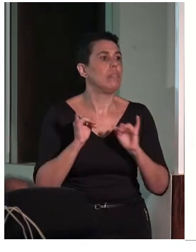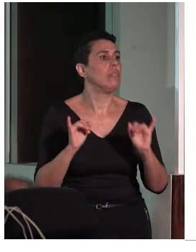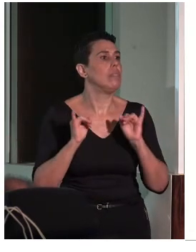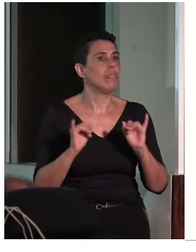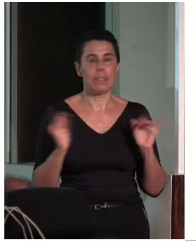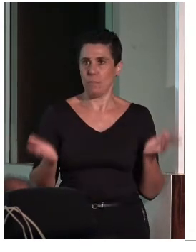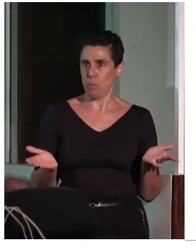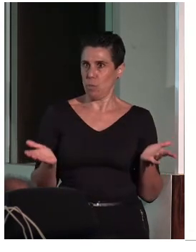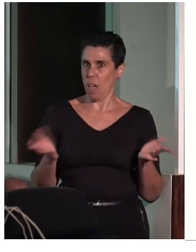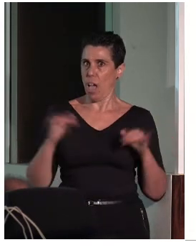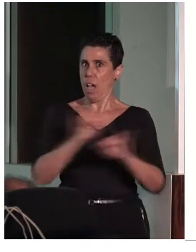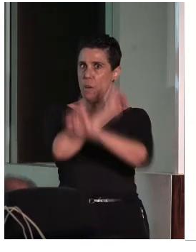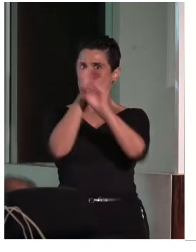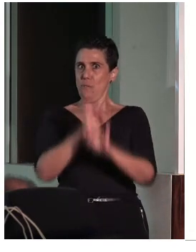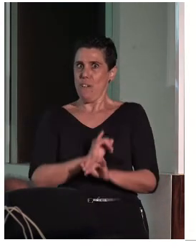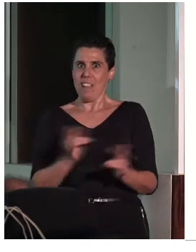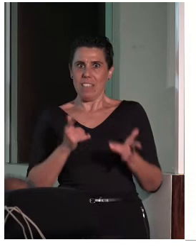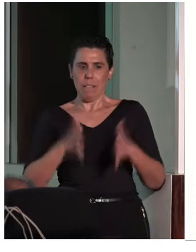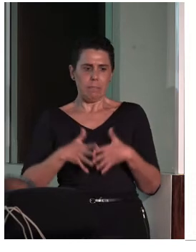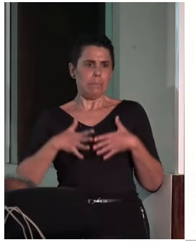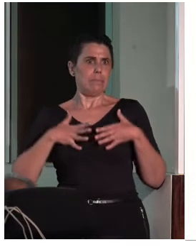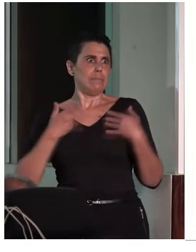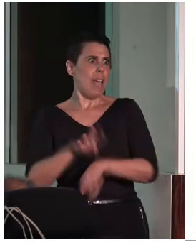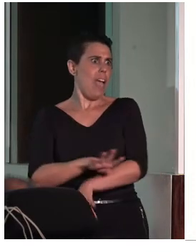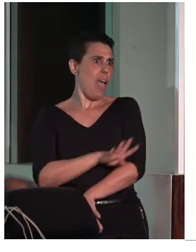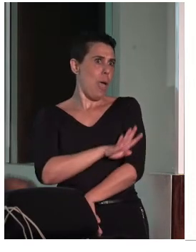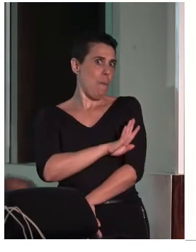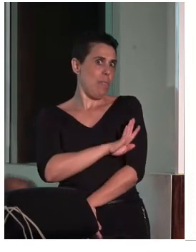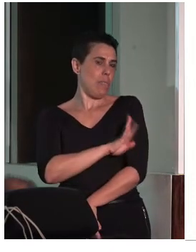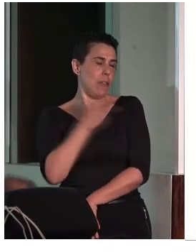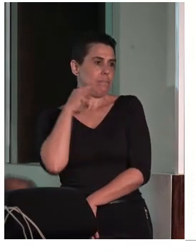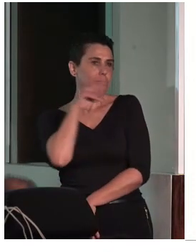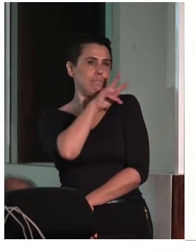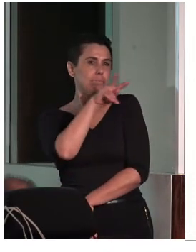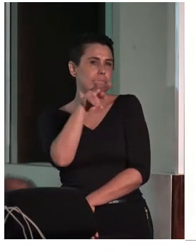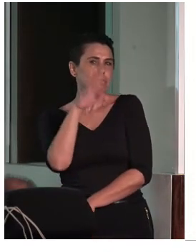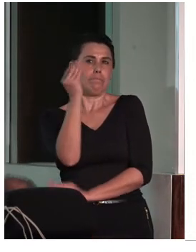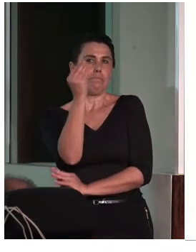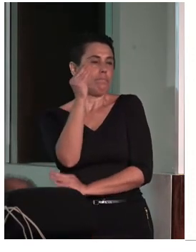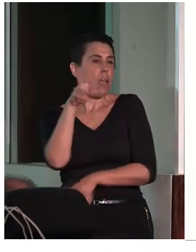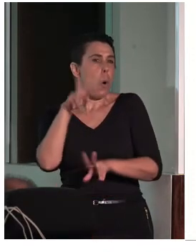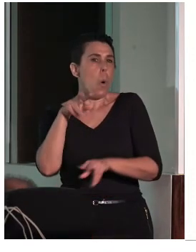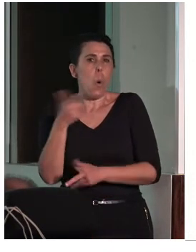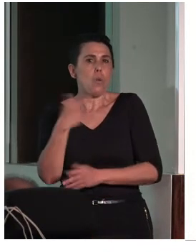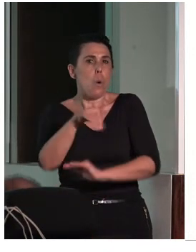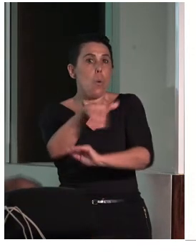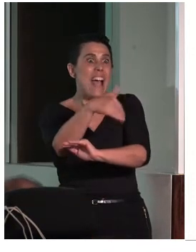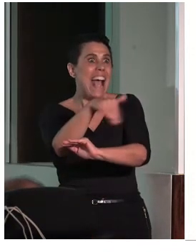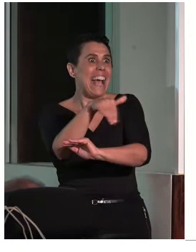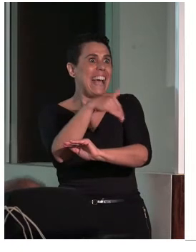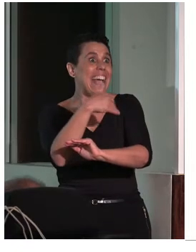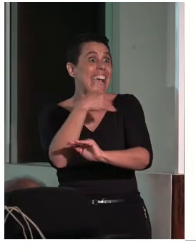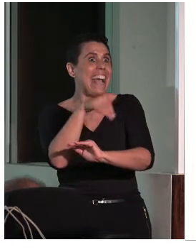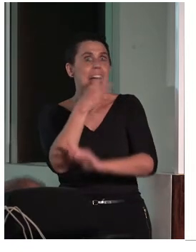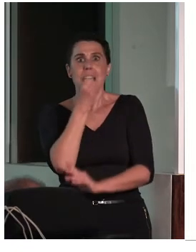es que se nos ponga la carne de gallina cuando vemos algo único, imperceptible, una calle, el callejón de las flores